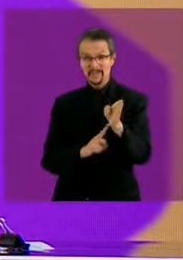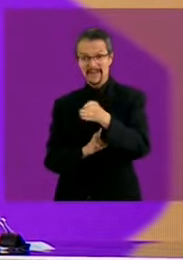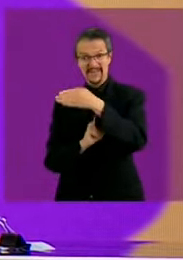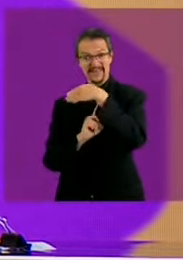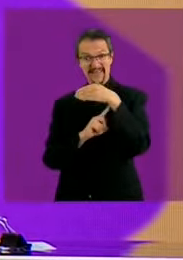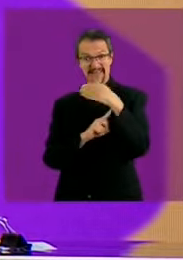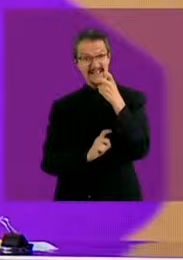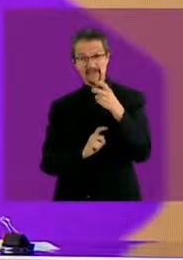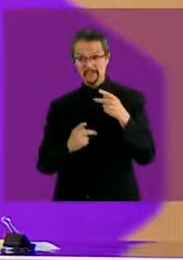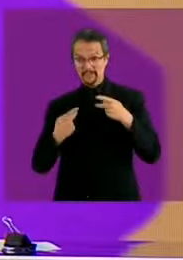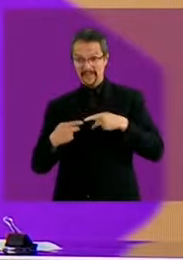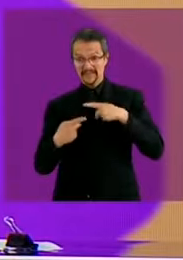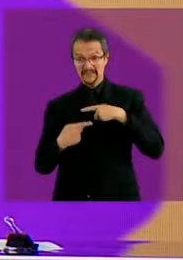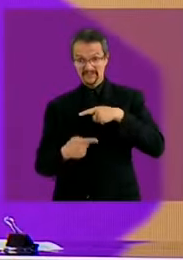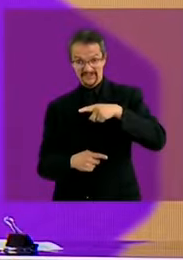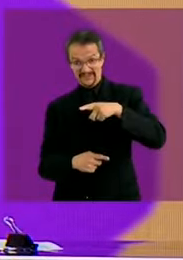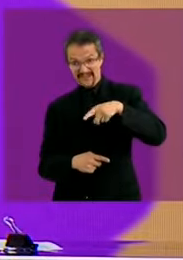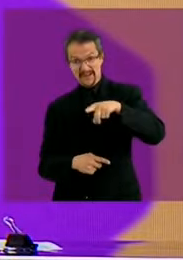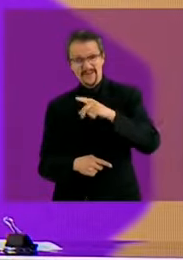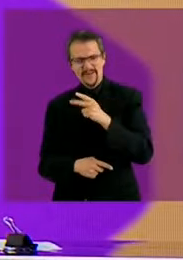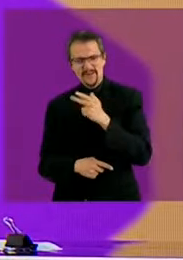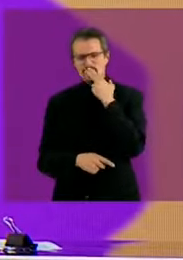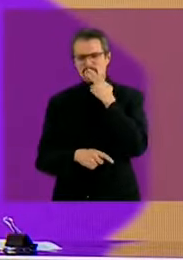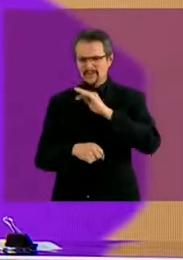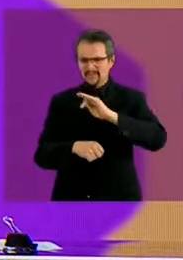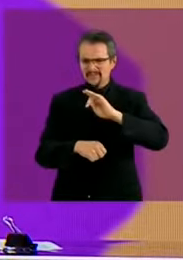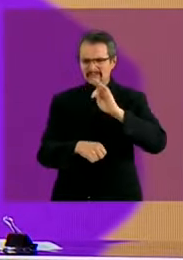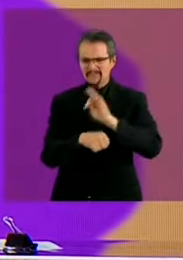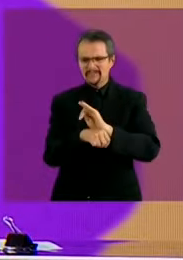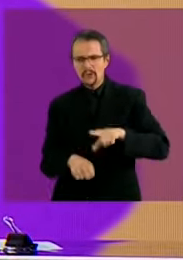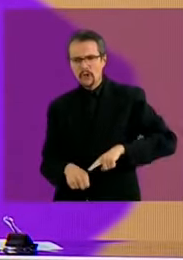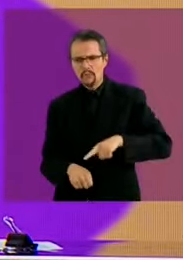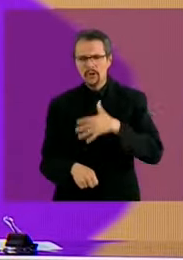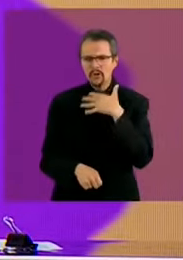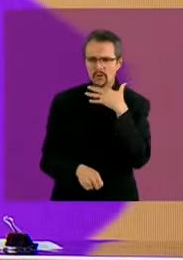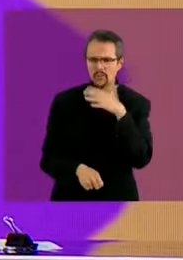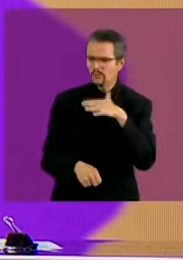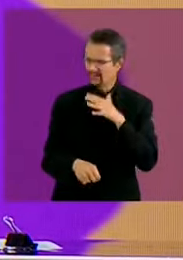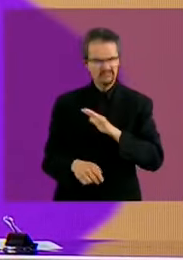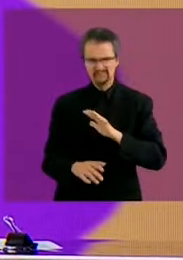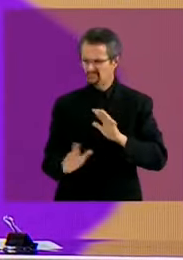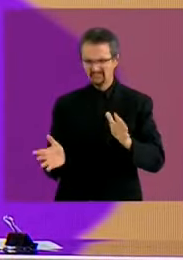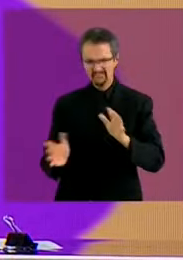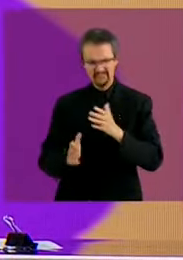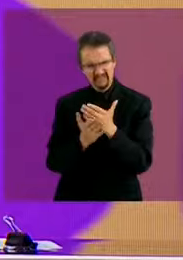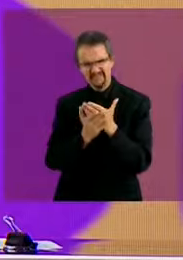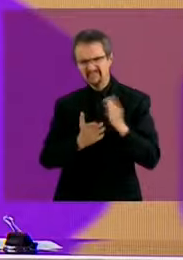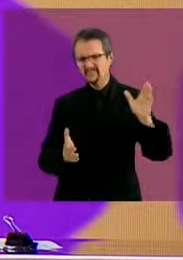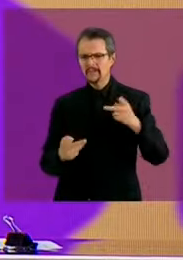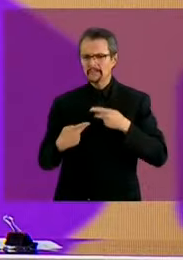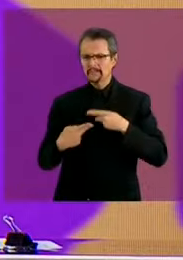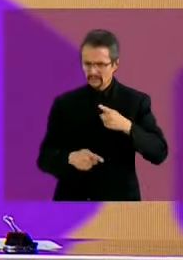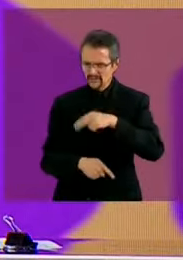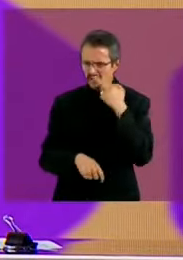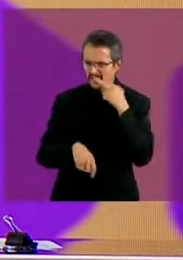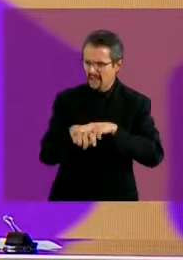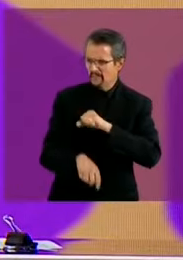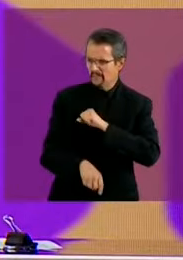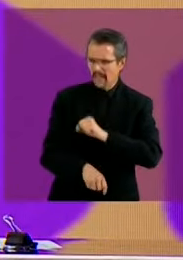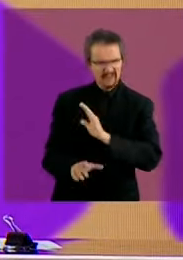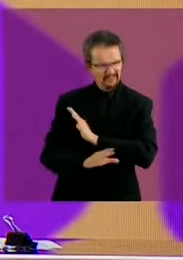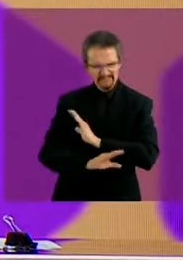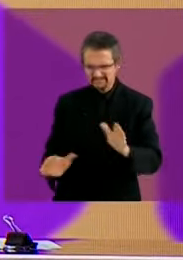bandera la defenderé de los corruptos de los delincuentes la bandera de México nos